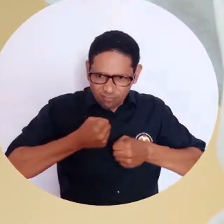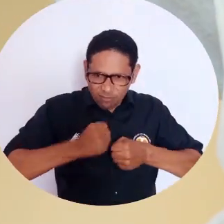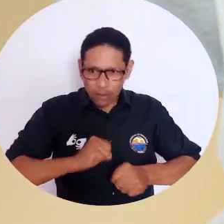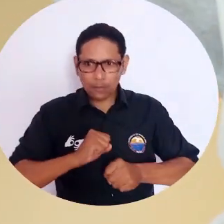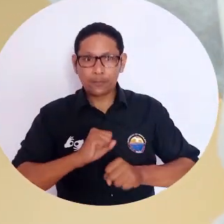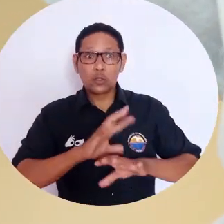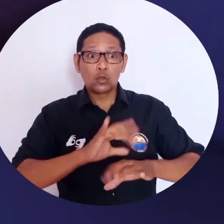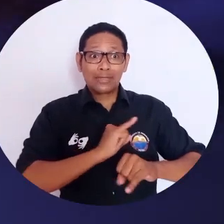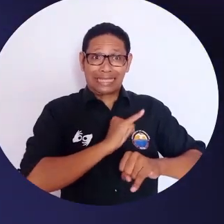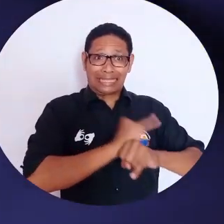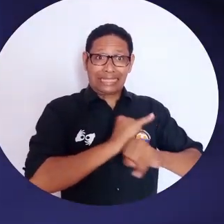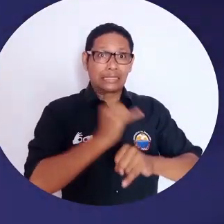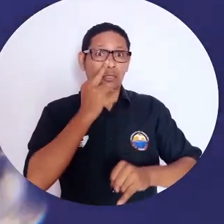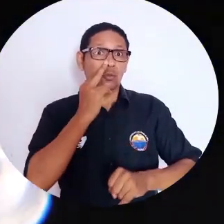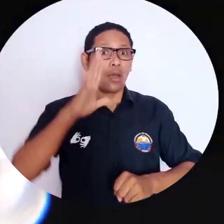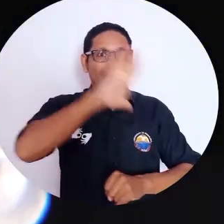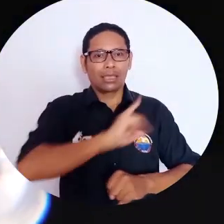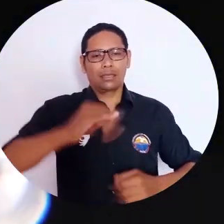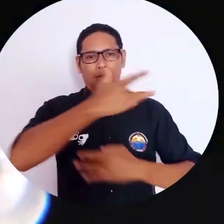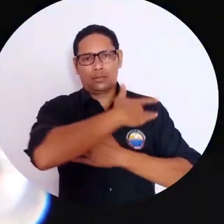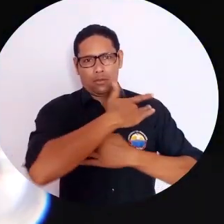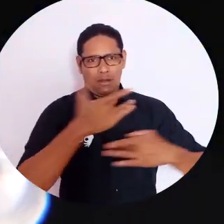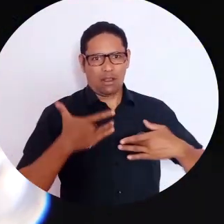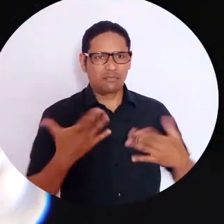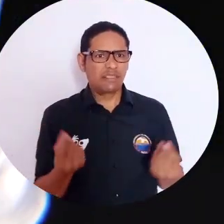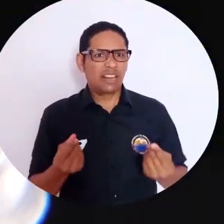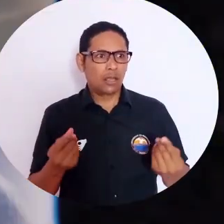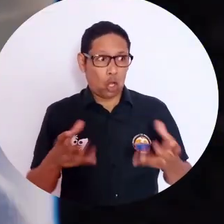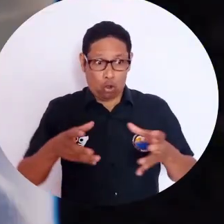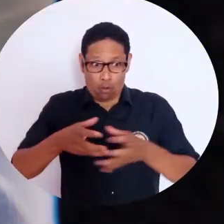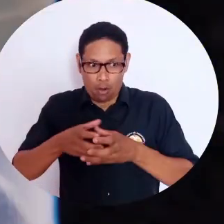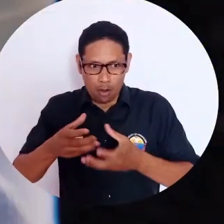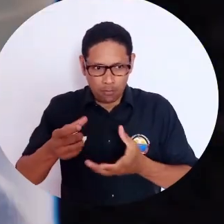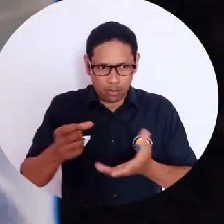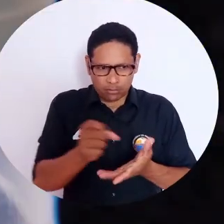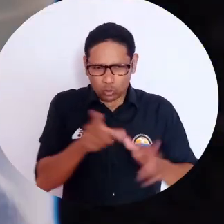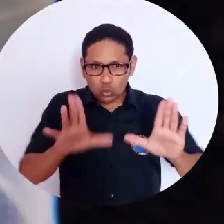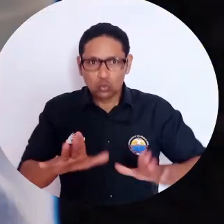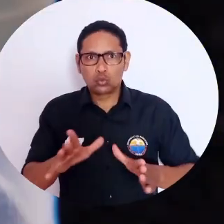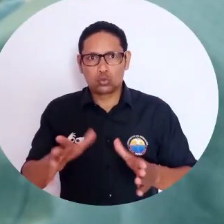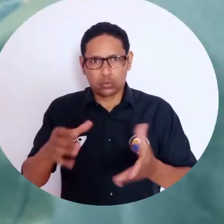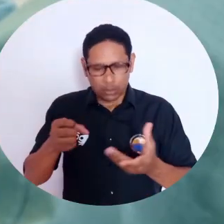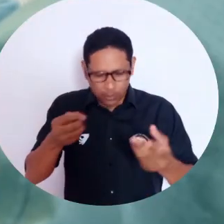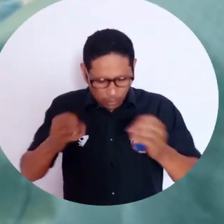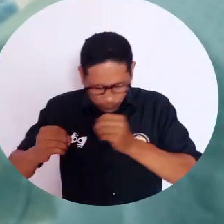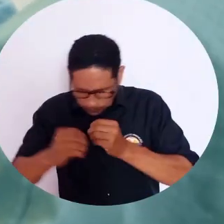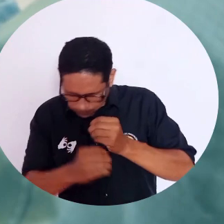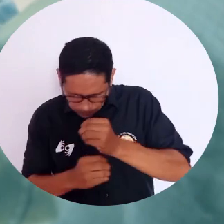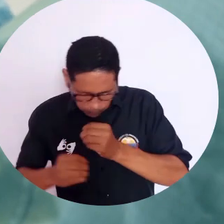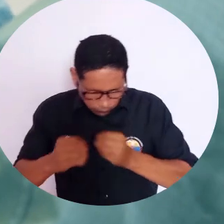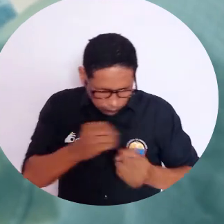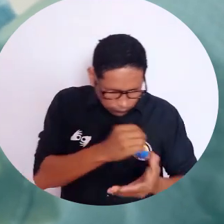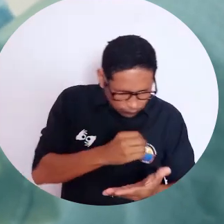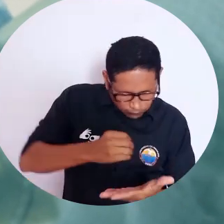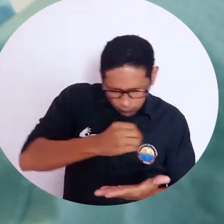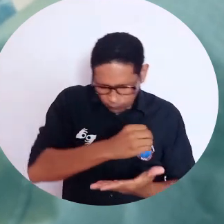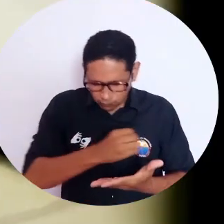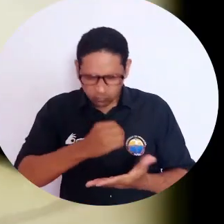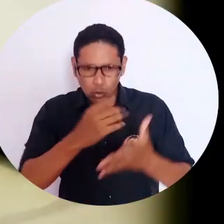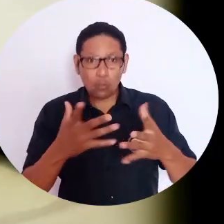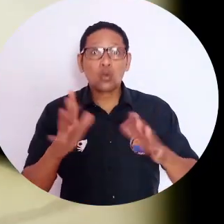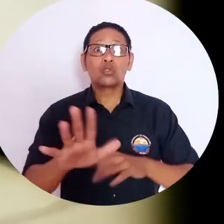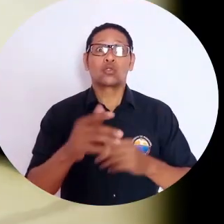esfuerzos con el Instituto Nacional de Salud para ser parte de una red de laboratorios en torno a esto, para comprender mejor las